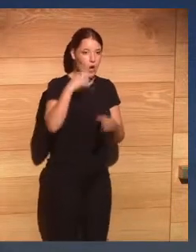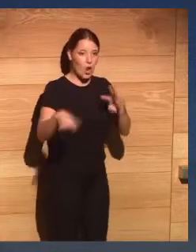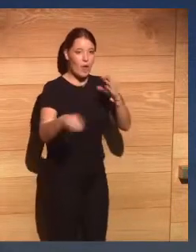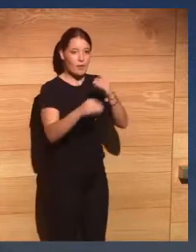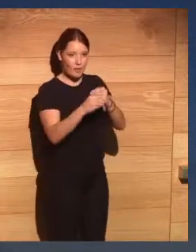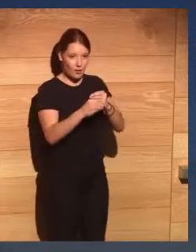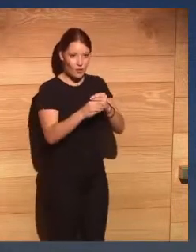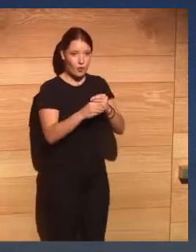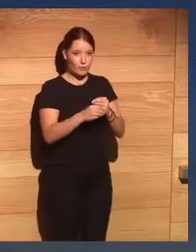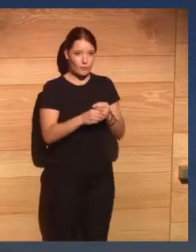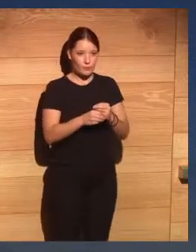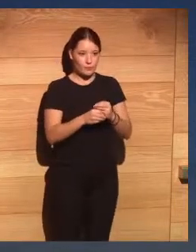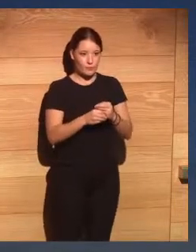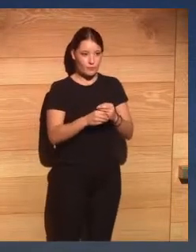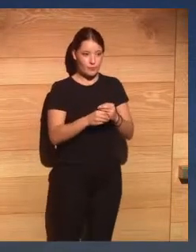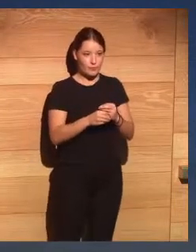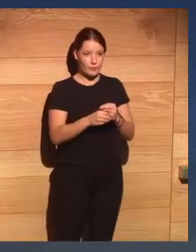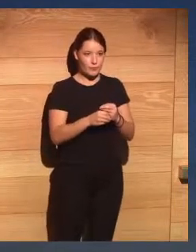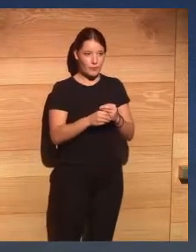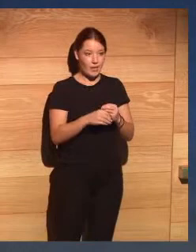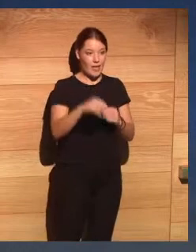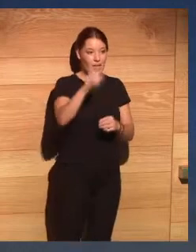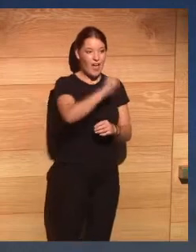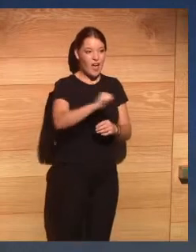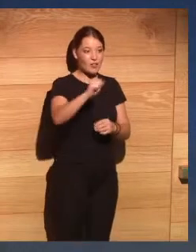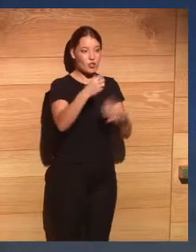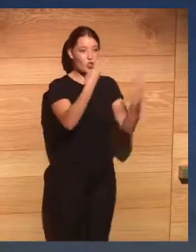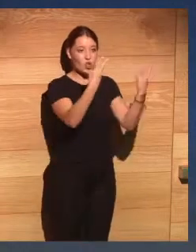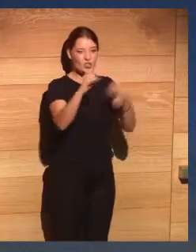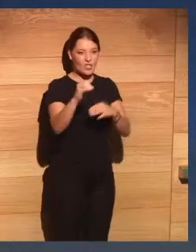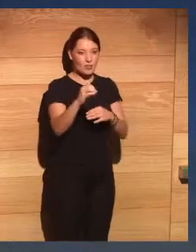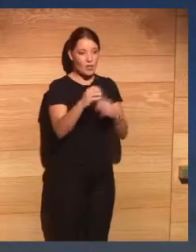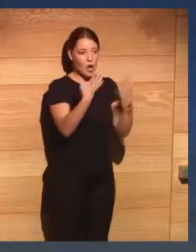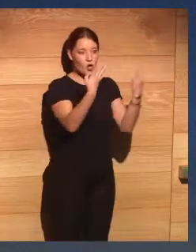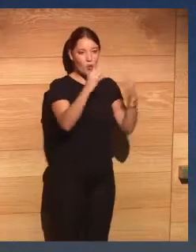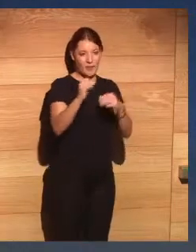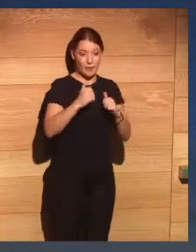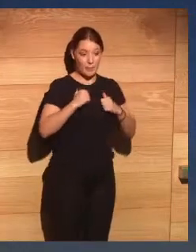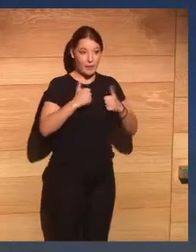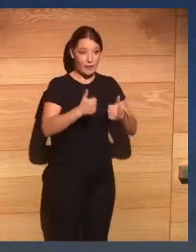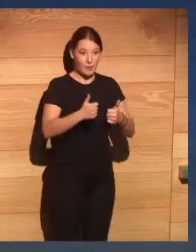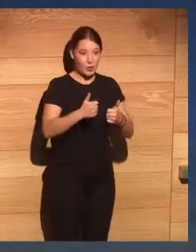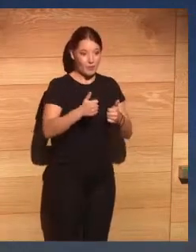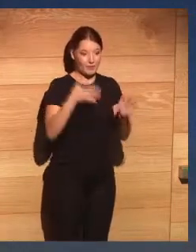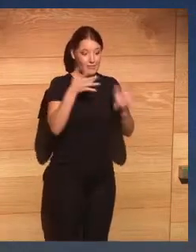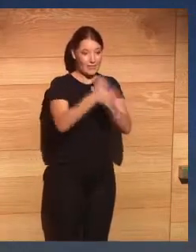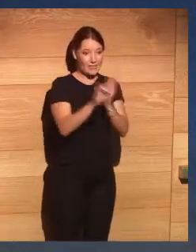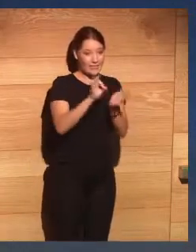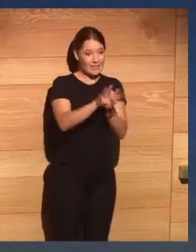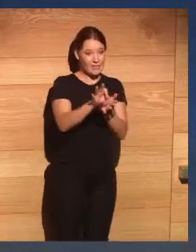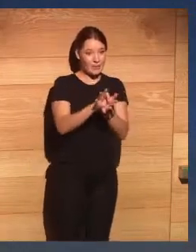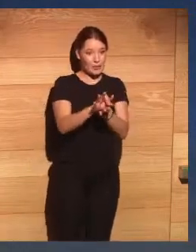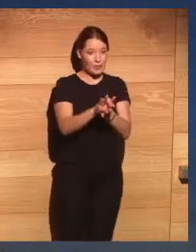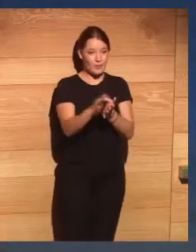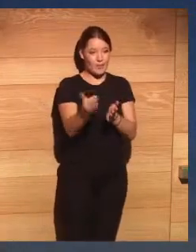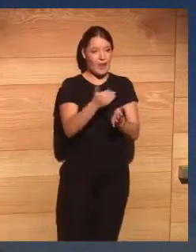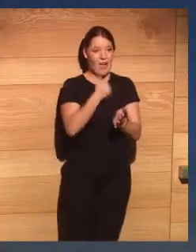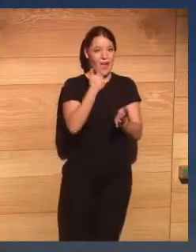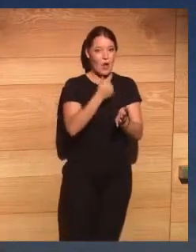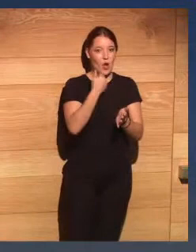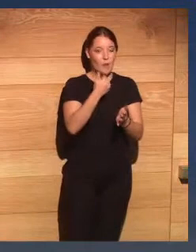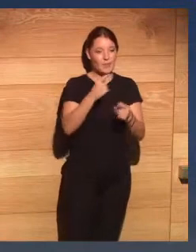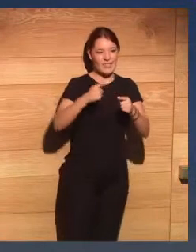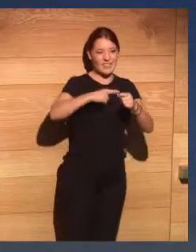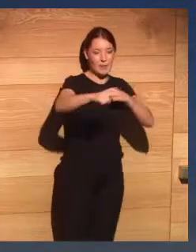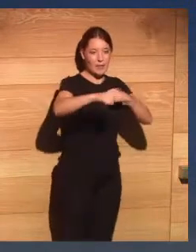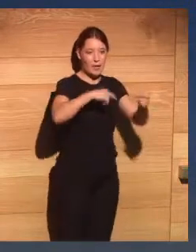en la década de los 80 principios de los 90 servicios que hacen algo más que la simple conmutación